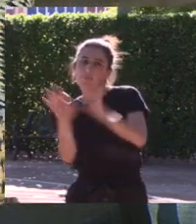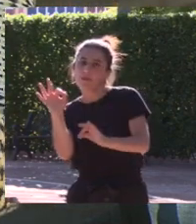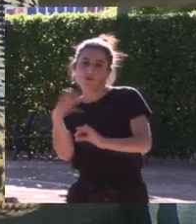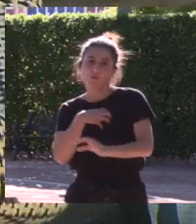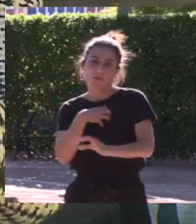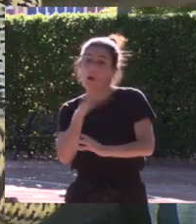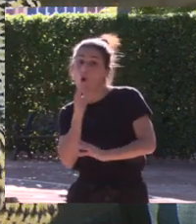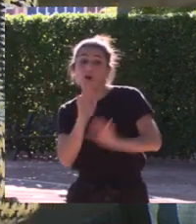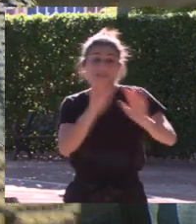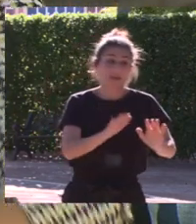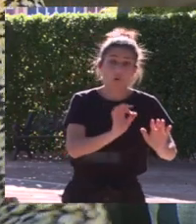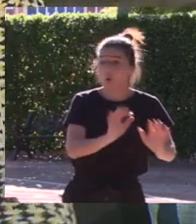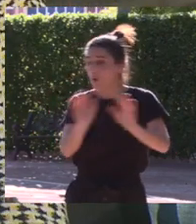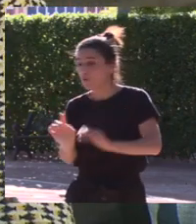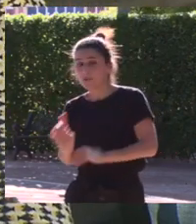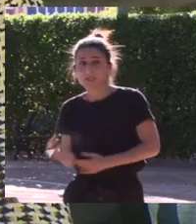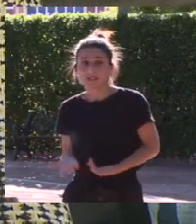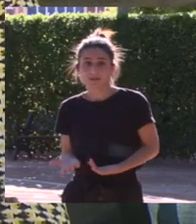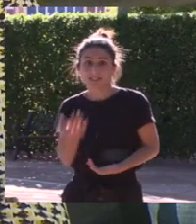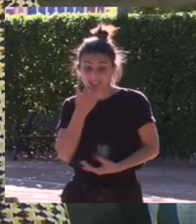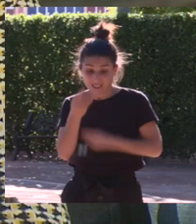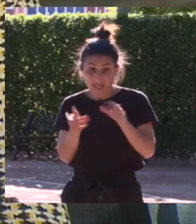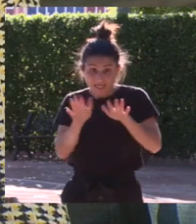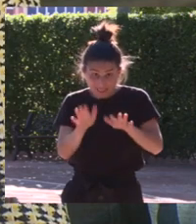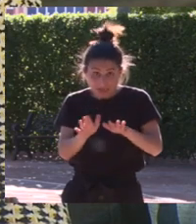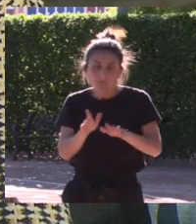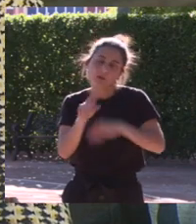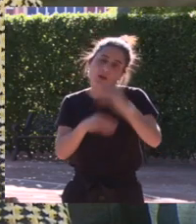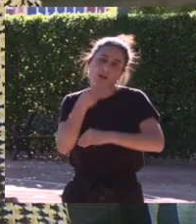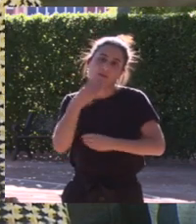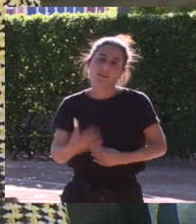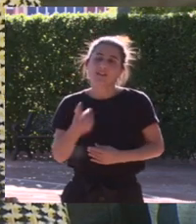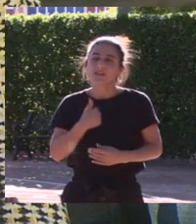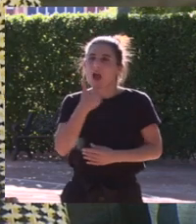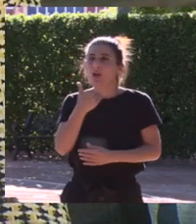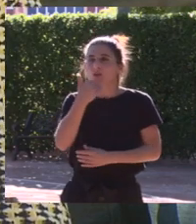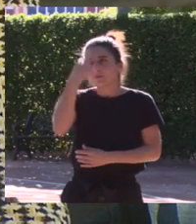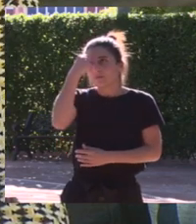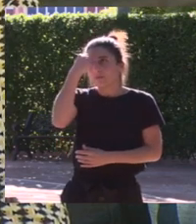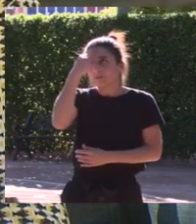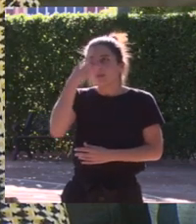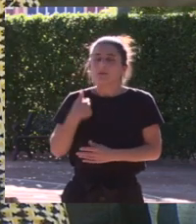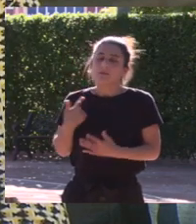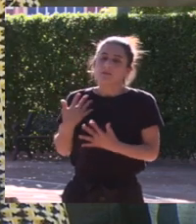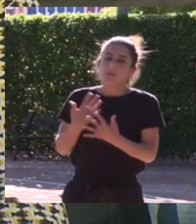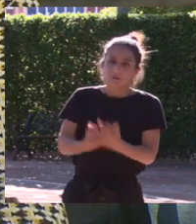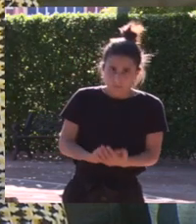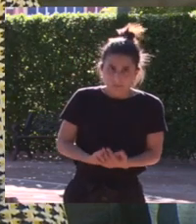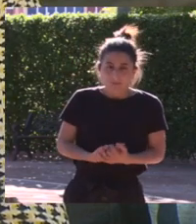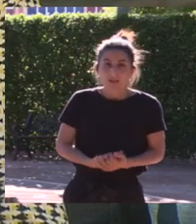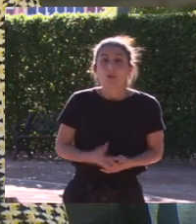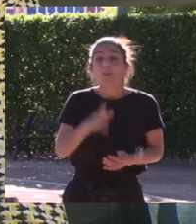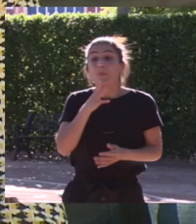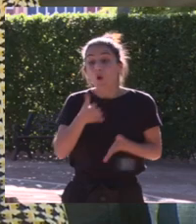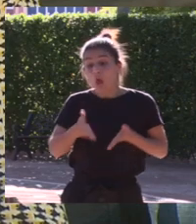estás o no estás y si estás hay que hacerlo bien y esto yo creo que es una constante que a me ha acompañado toda mi vida y al final porque tus